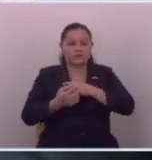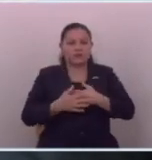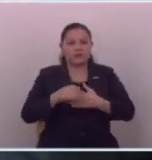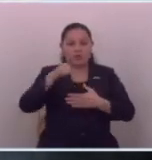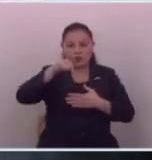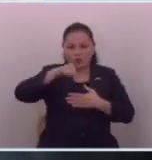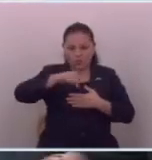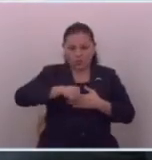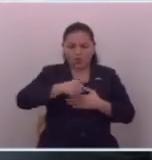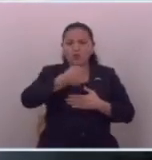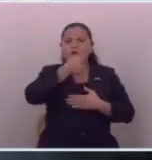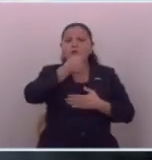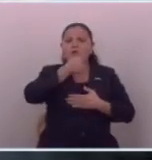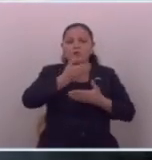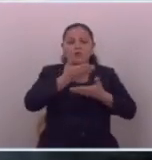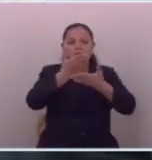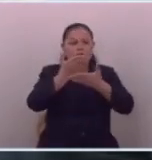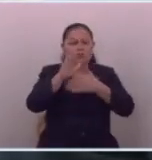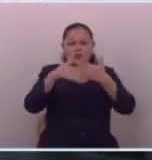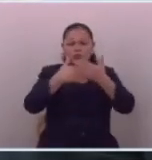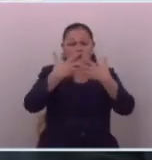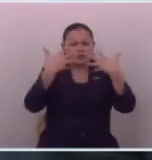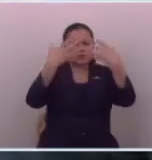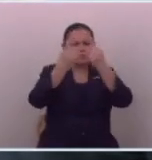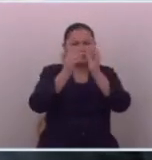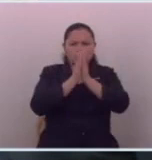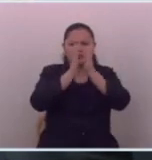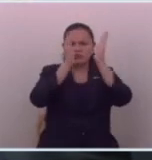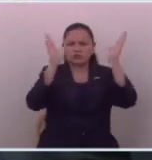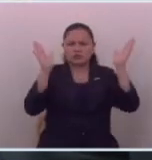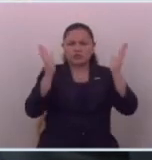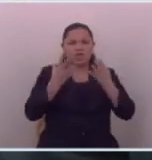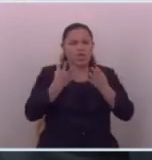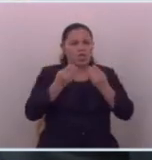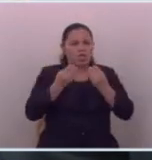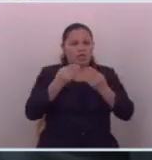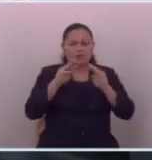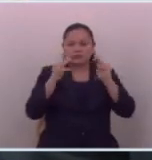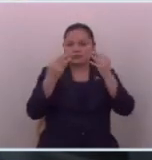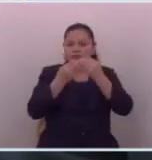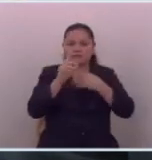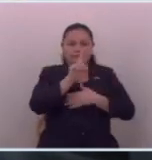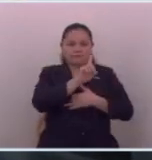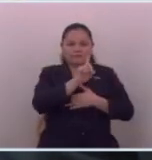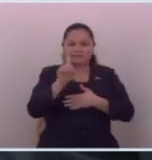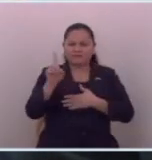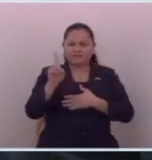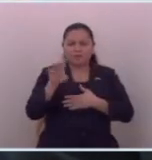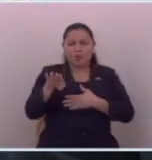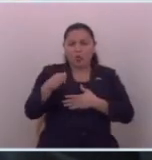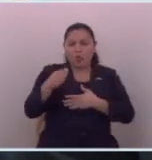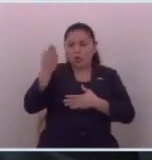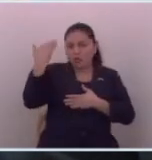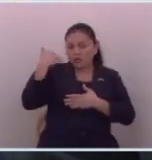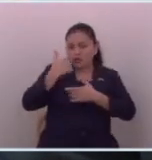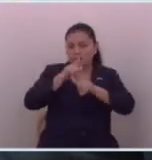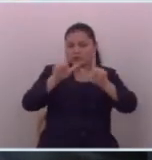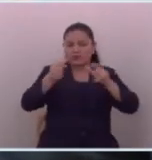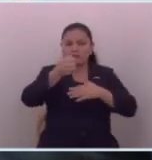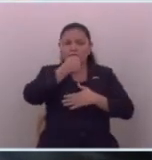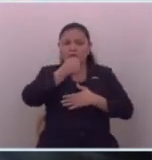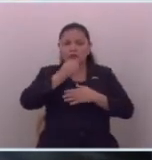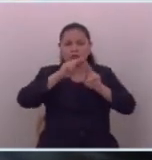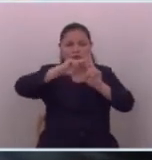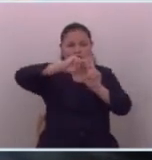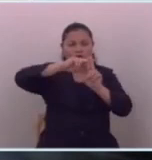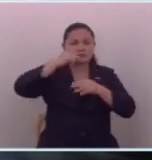ahora el micrófono se le da a todos los ciudadanos porque ya no le tienen temor a las pandillas ¿cómo se usó la libertad de prensa en gobiernos